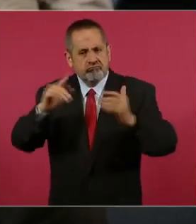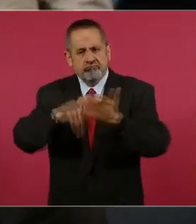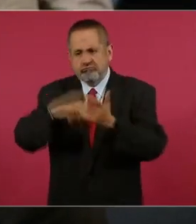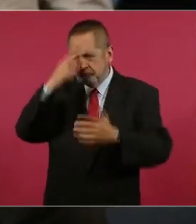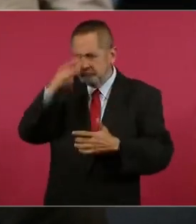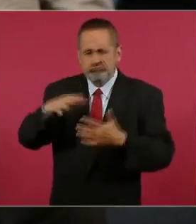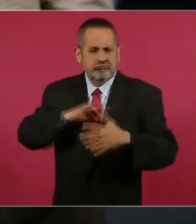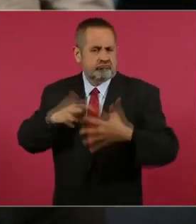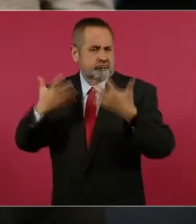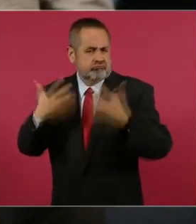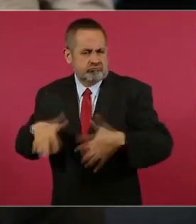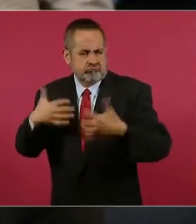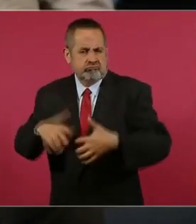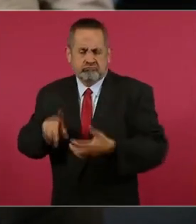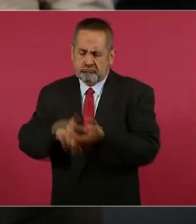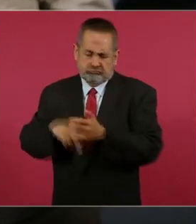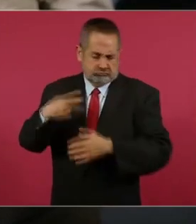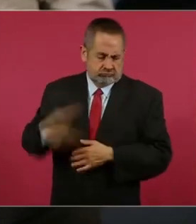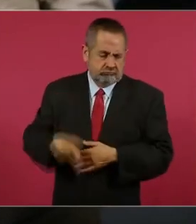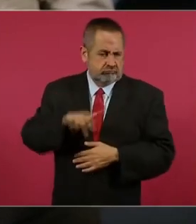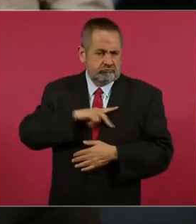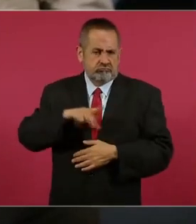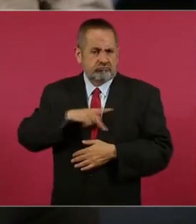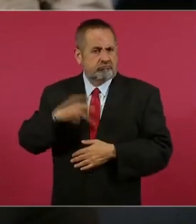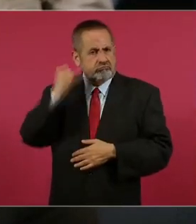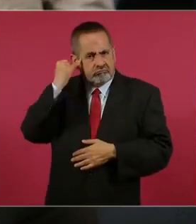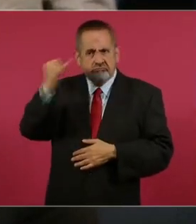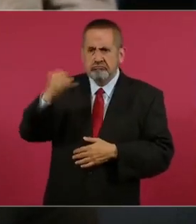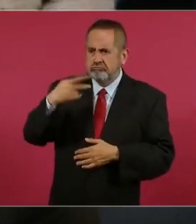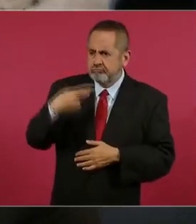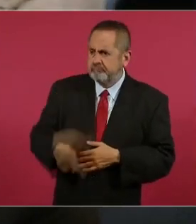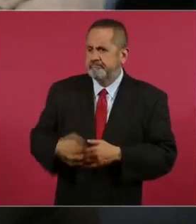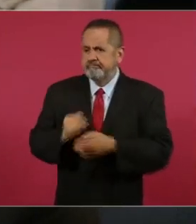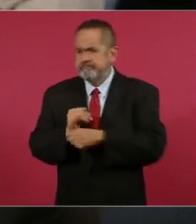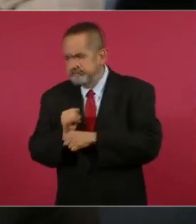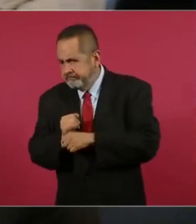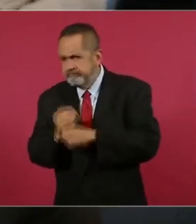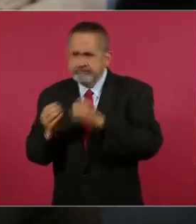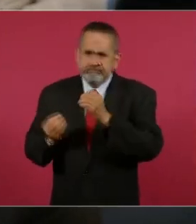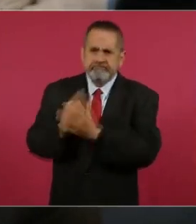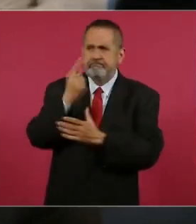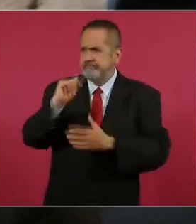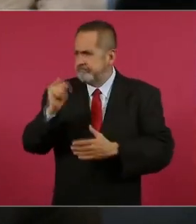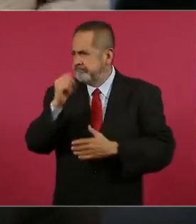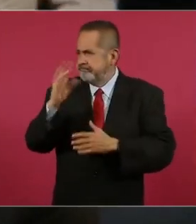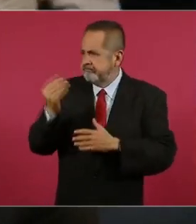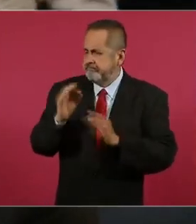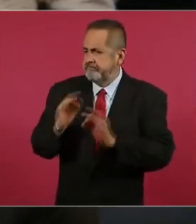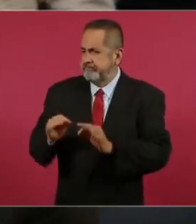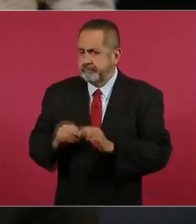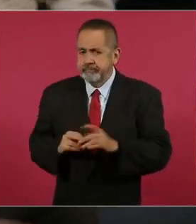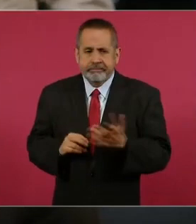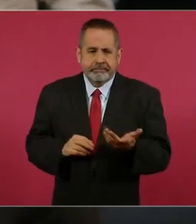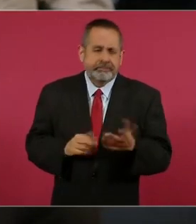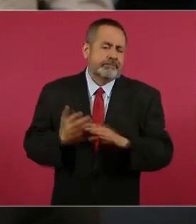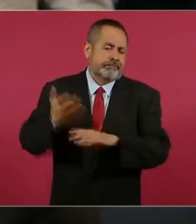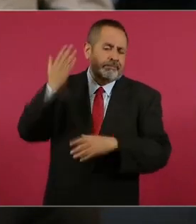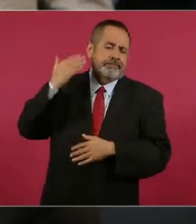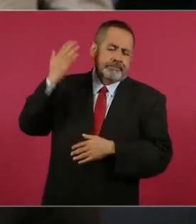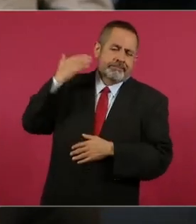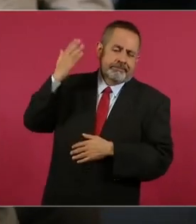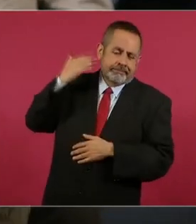pueda producir sus propios proyectos de investigación y de innovación tecnológica y ya no favorecer, como lo hacían